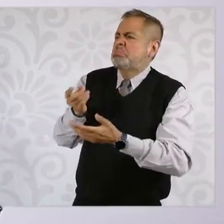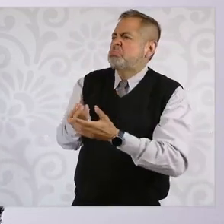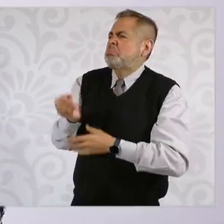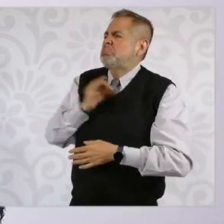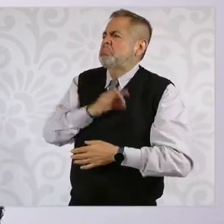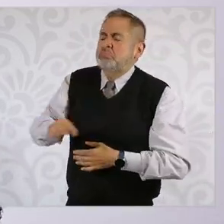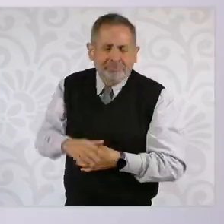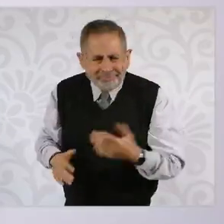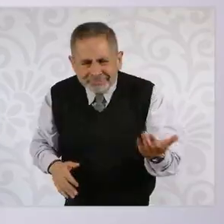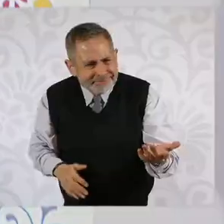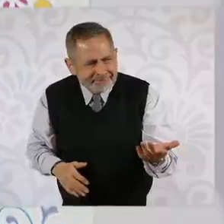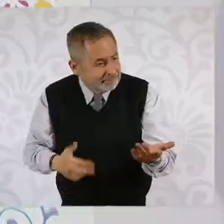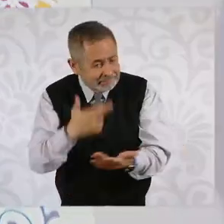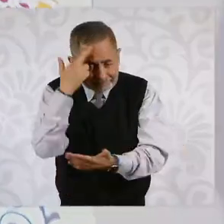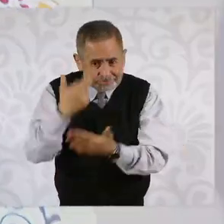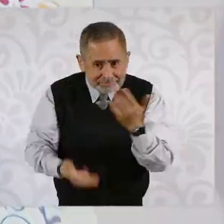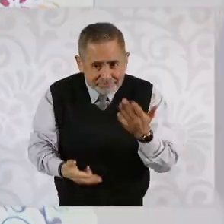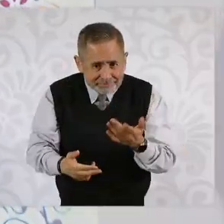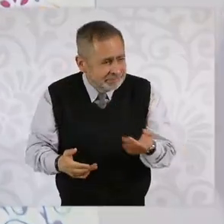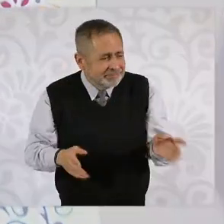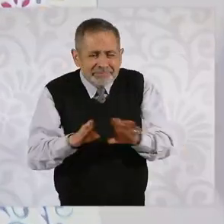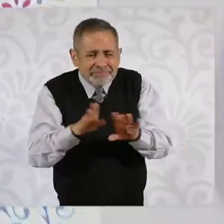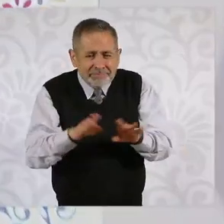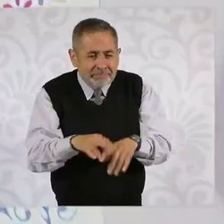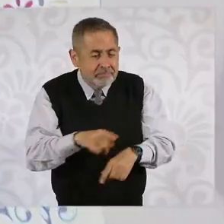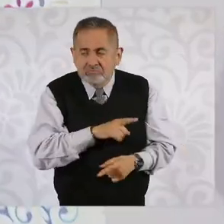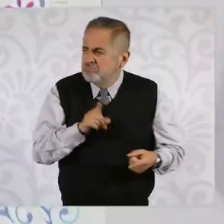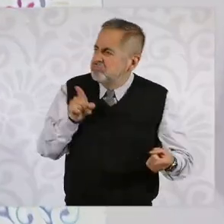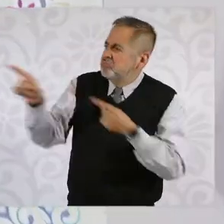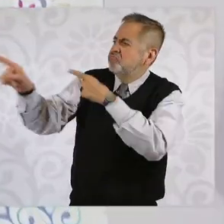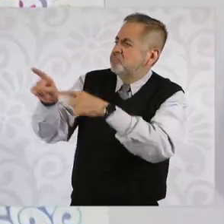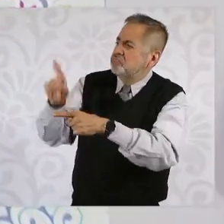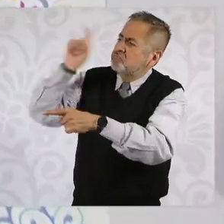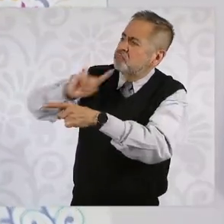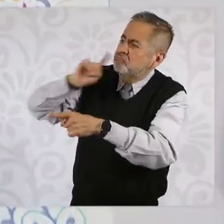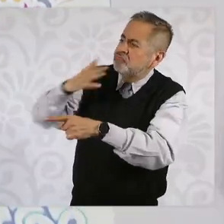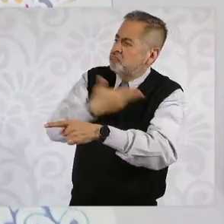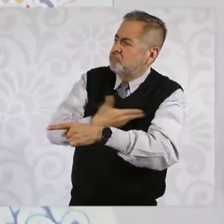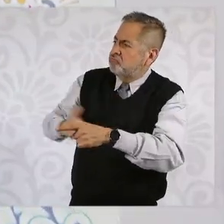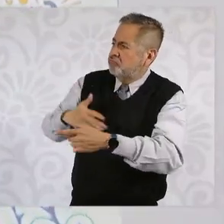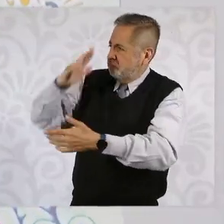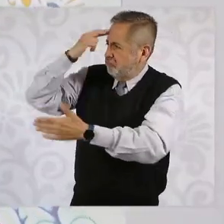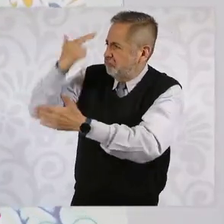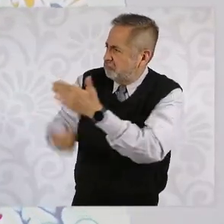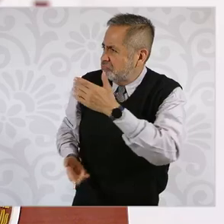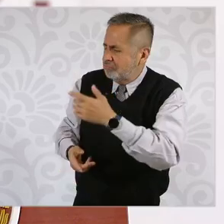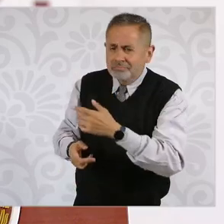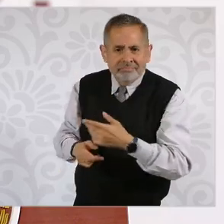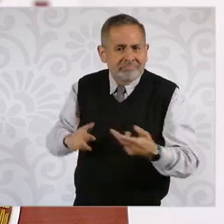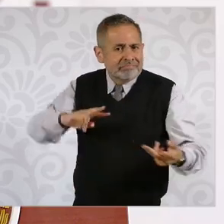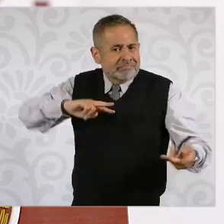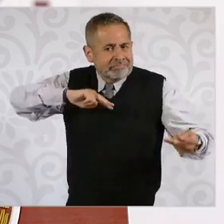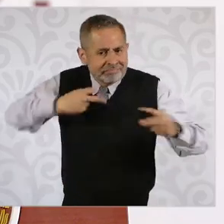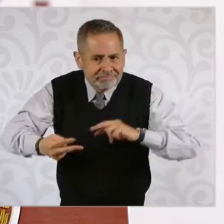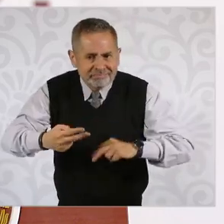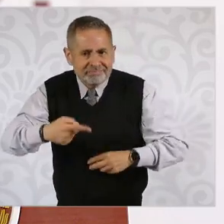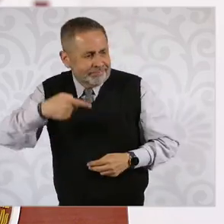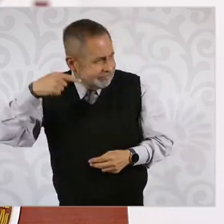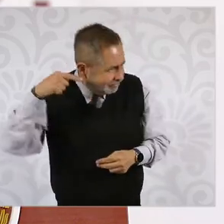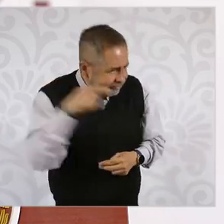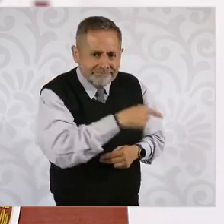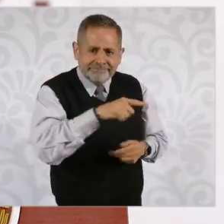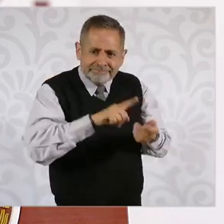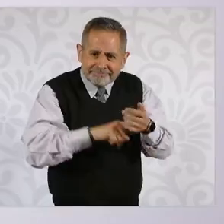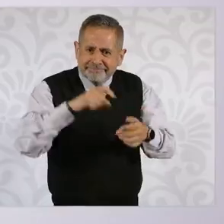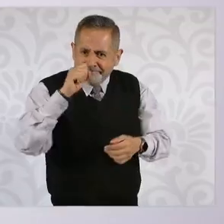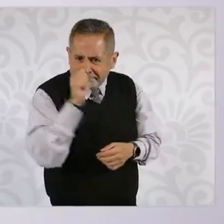O se está queriendo poner que la presidenta está en desacato cuando los primeros que están violando las leyes y